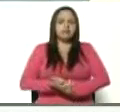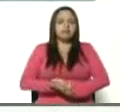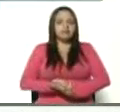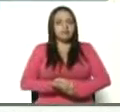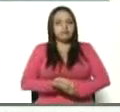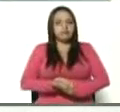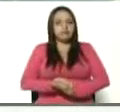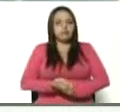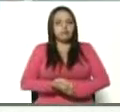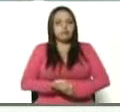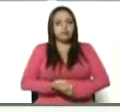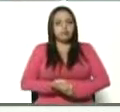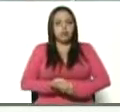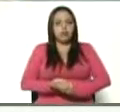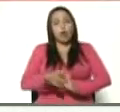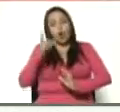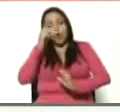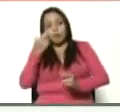Bilsner.